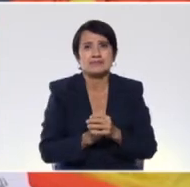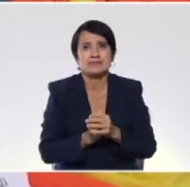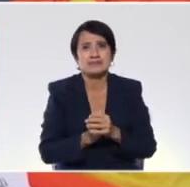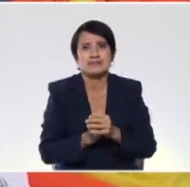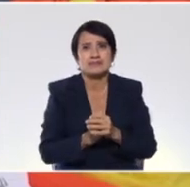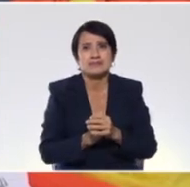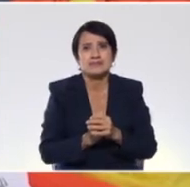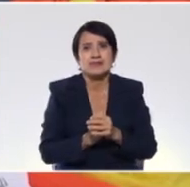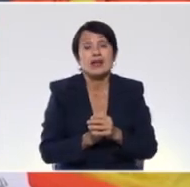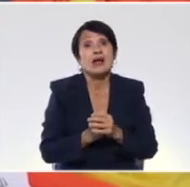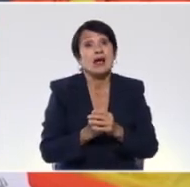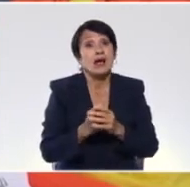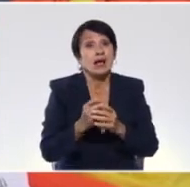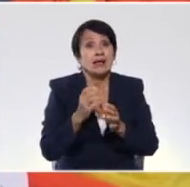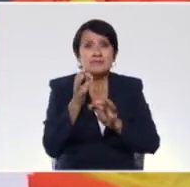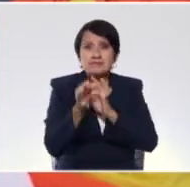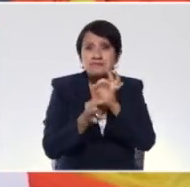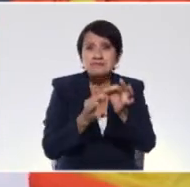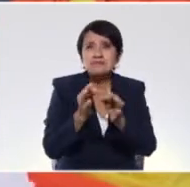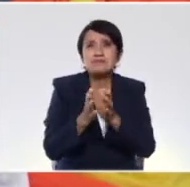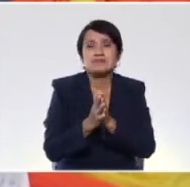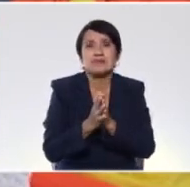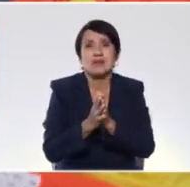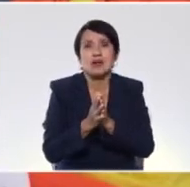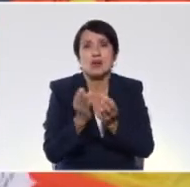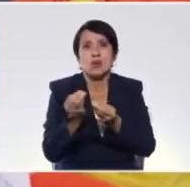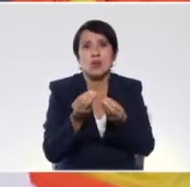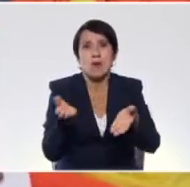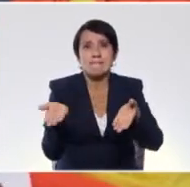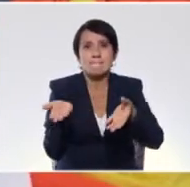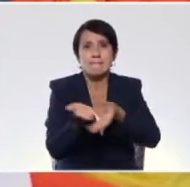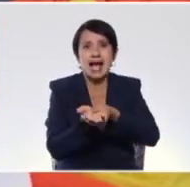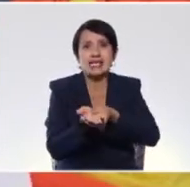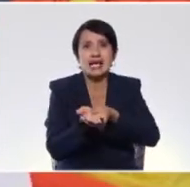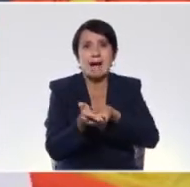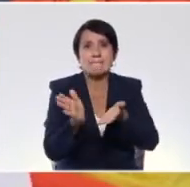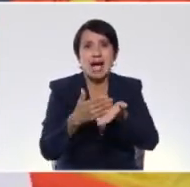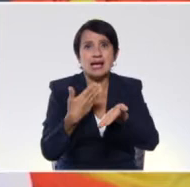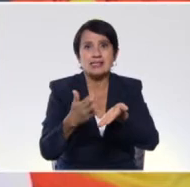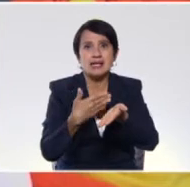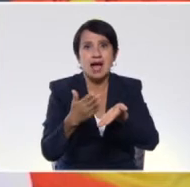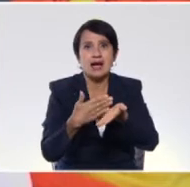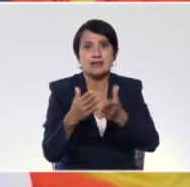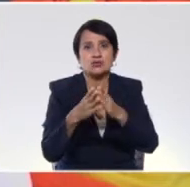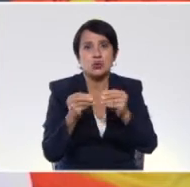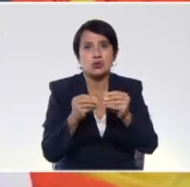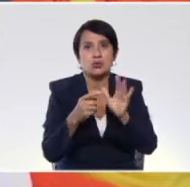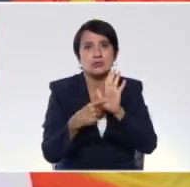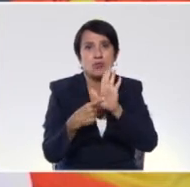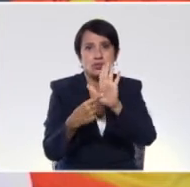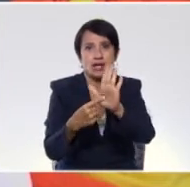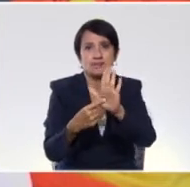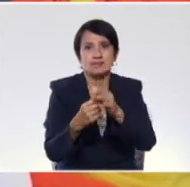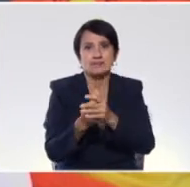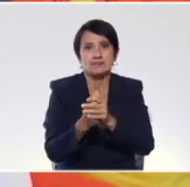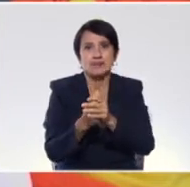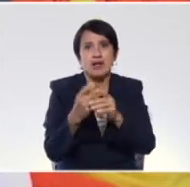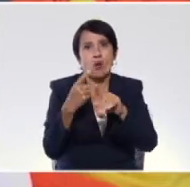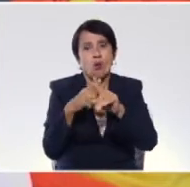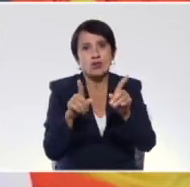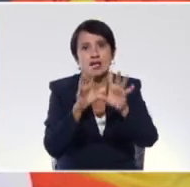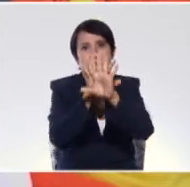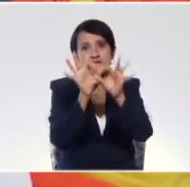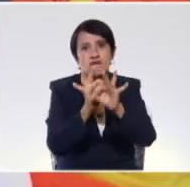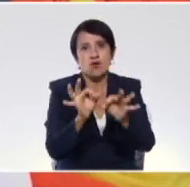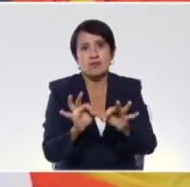Pero hablando de marca páginas, aquí rapidito te voy a mostrar esta otra forma